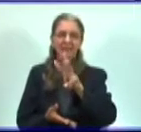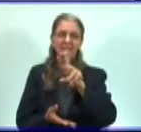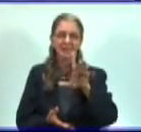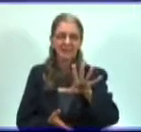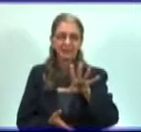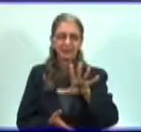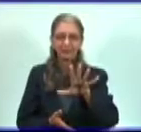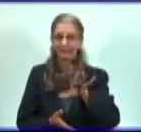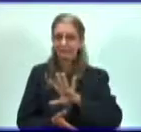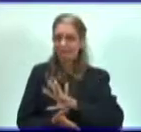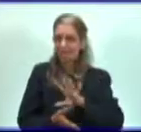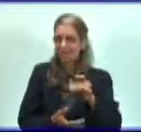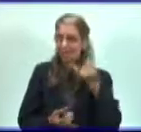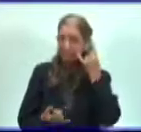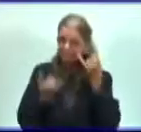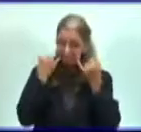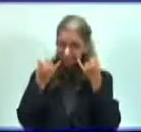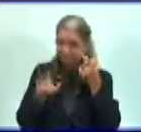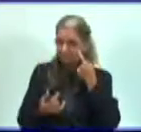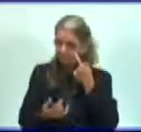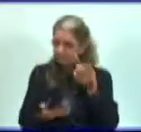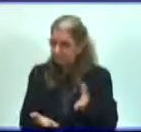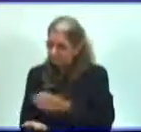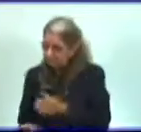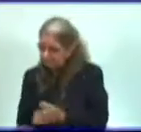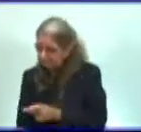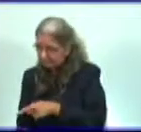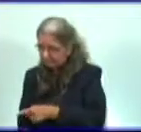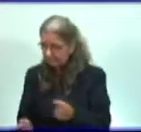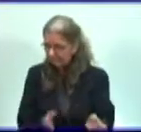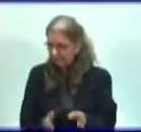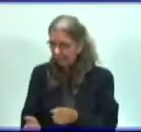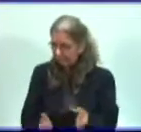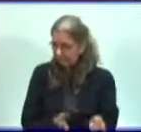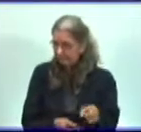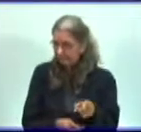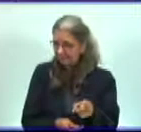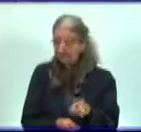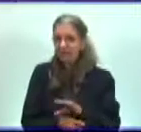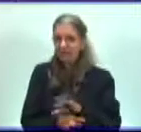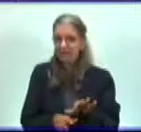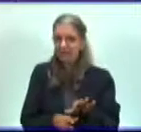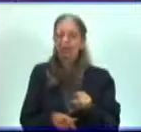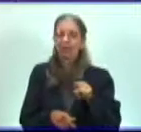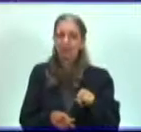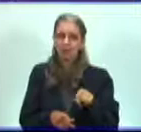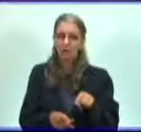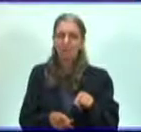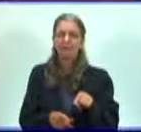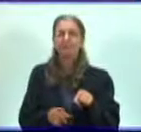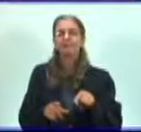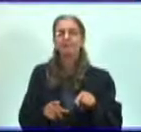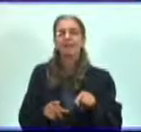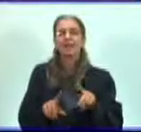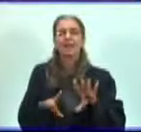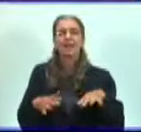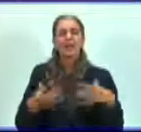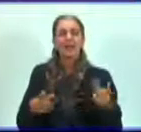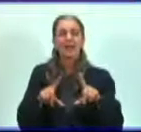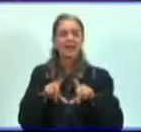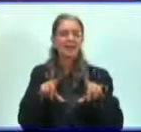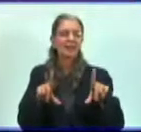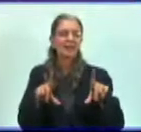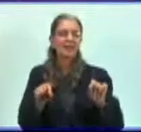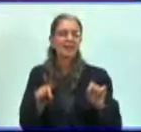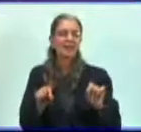¿Lo lograste identificar? Bien, entonces estamos en condiciones de definir el concepto de virus.